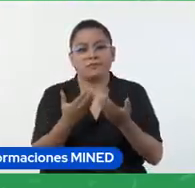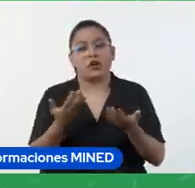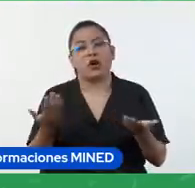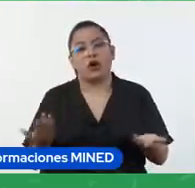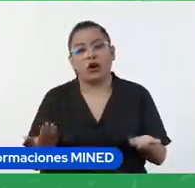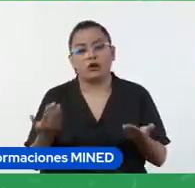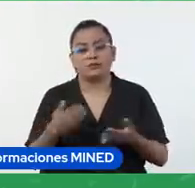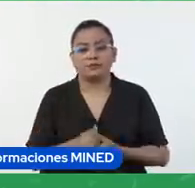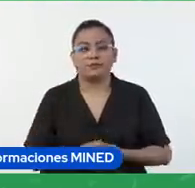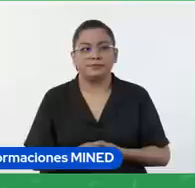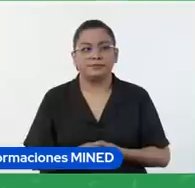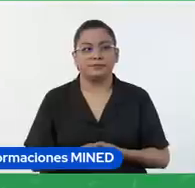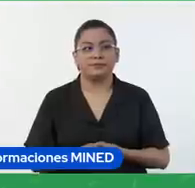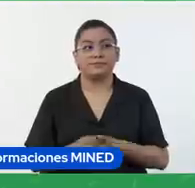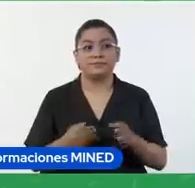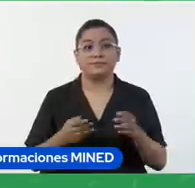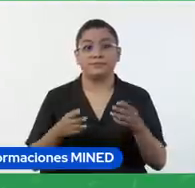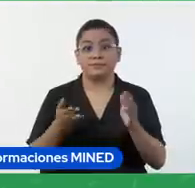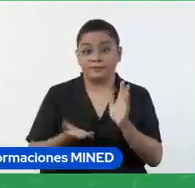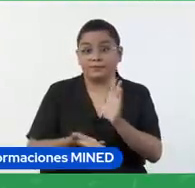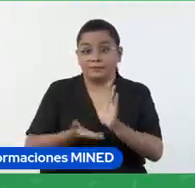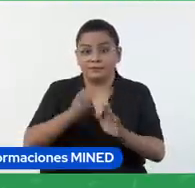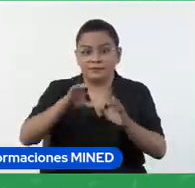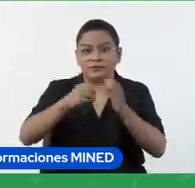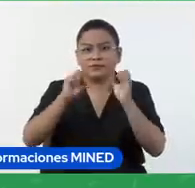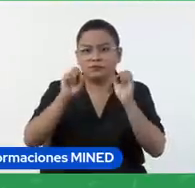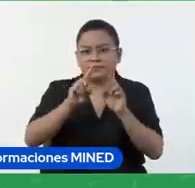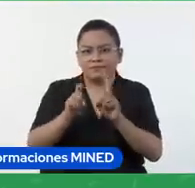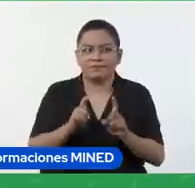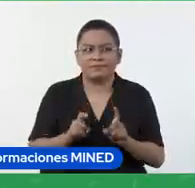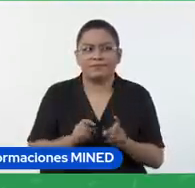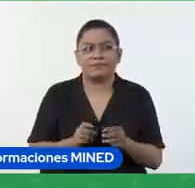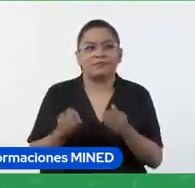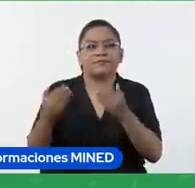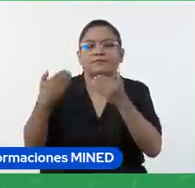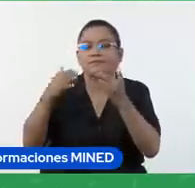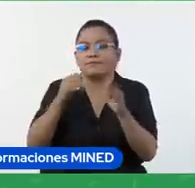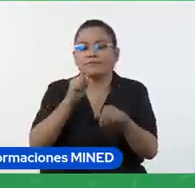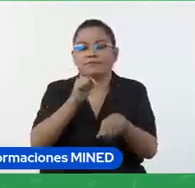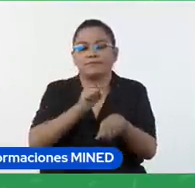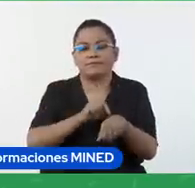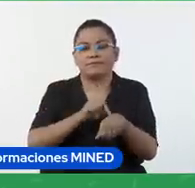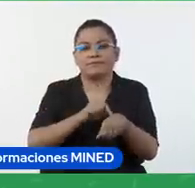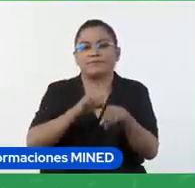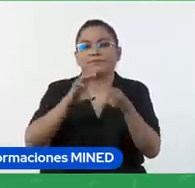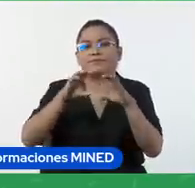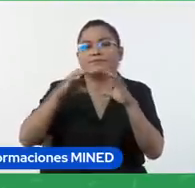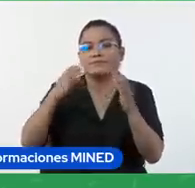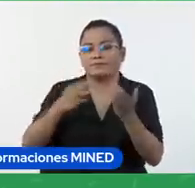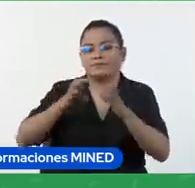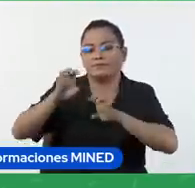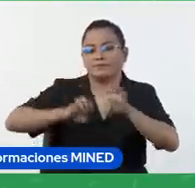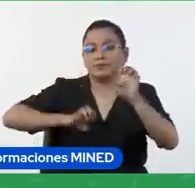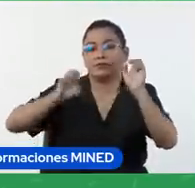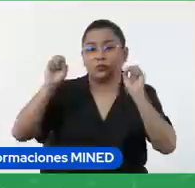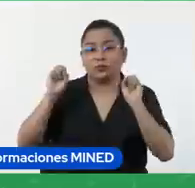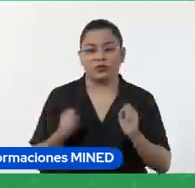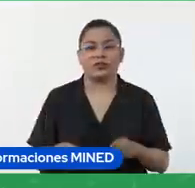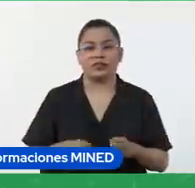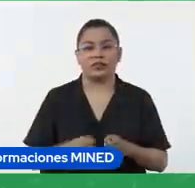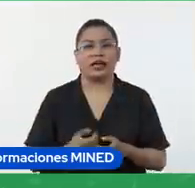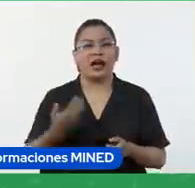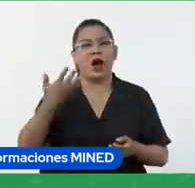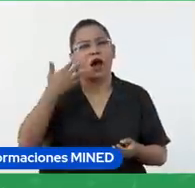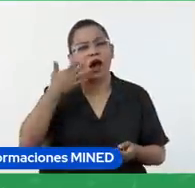en el desarrollo de la clase nos va a servir para las diferentes instancias de evaluación o por